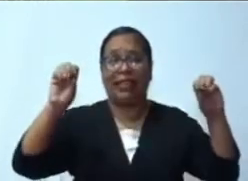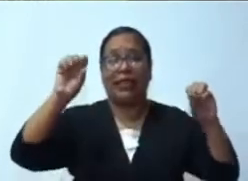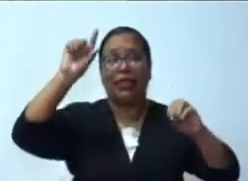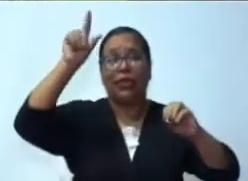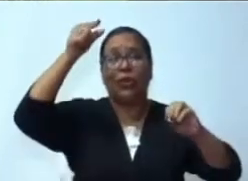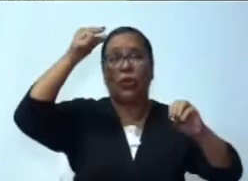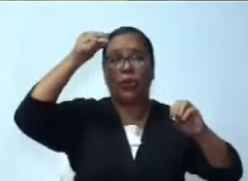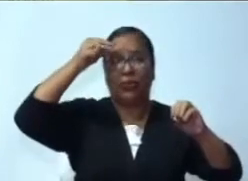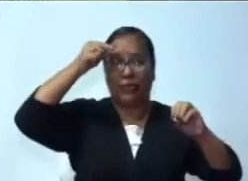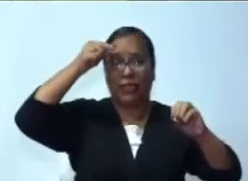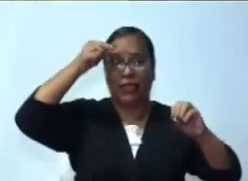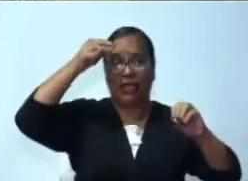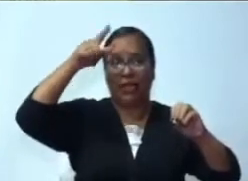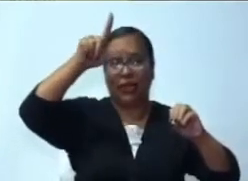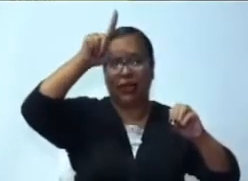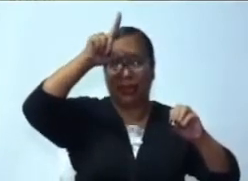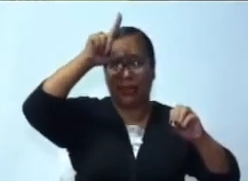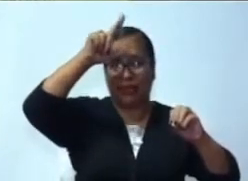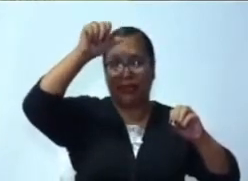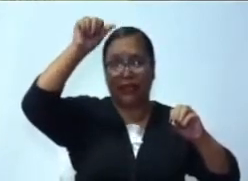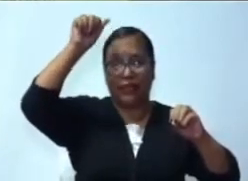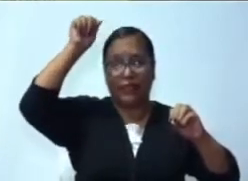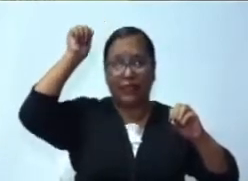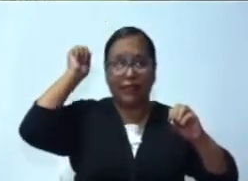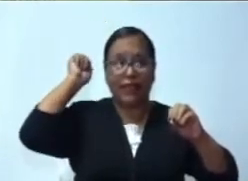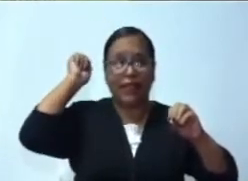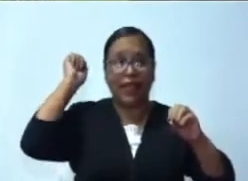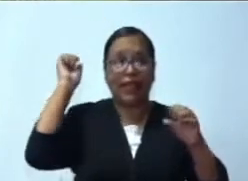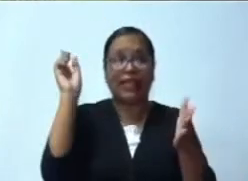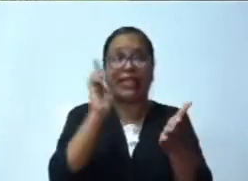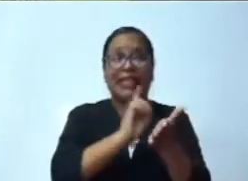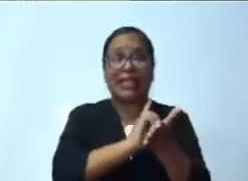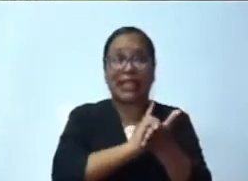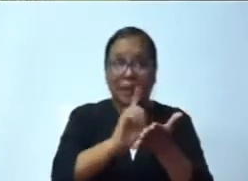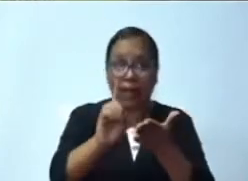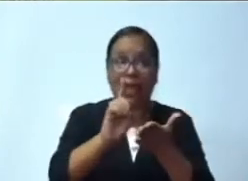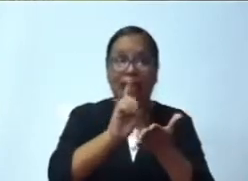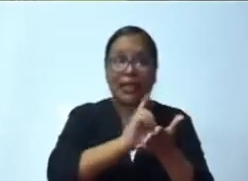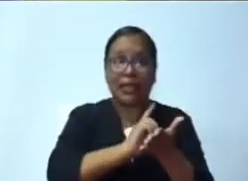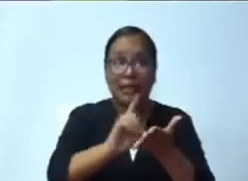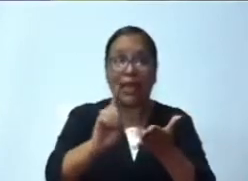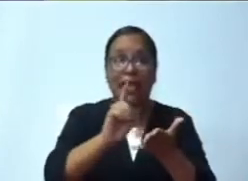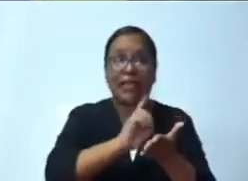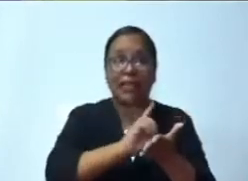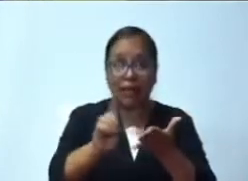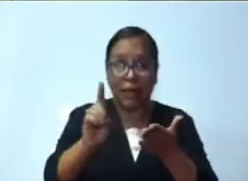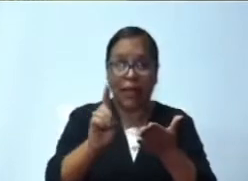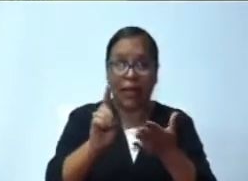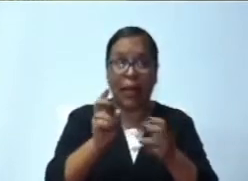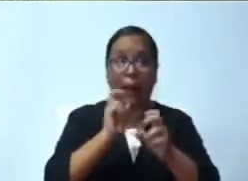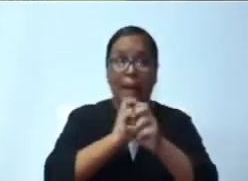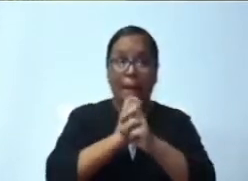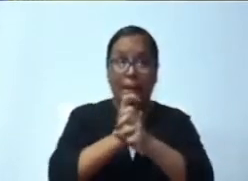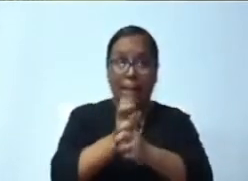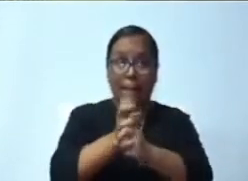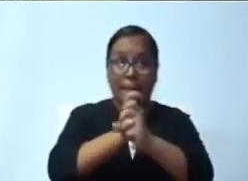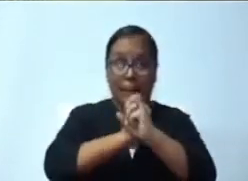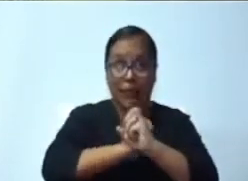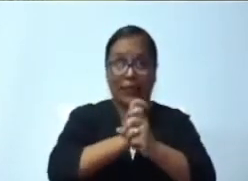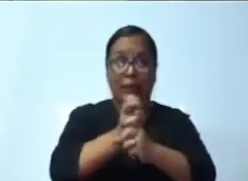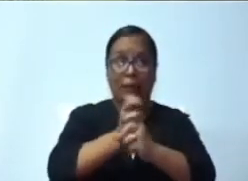del PRM todas las semanas trayendo préstamos. El anterior fue de que para